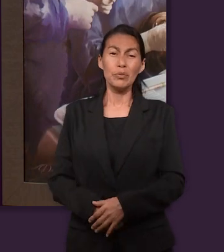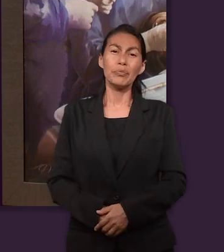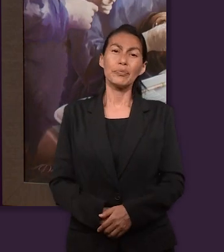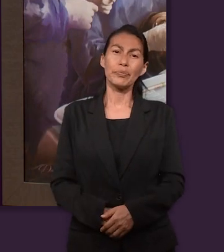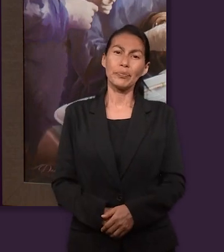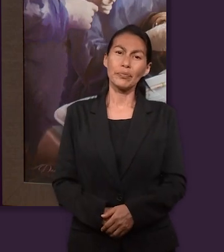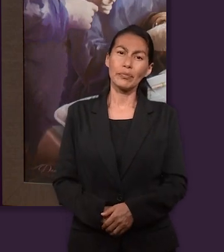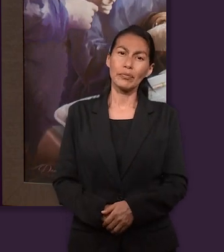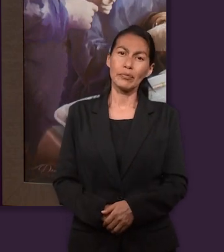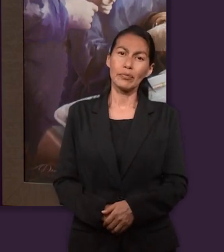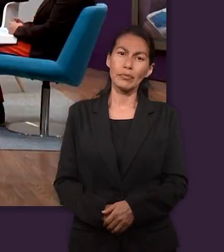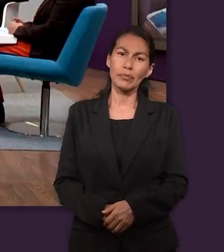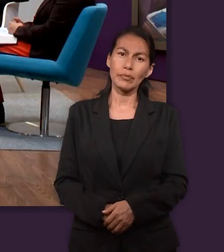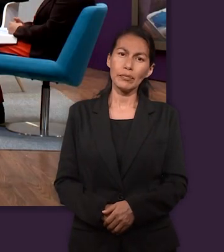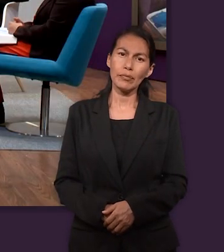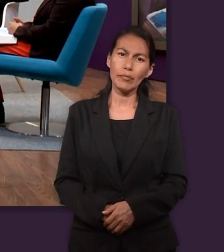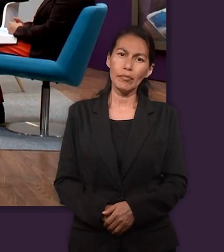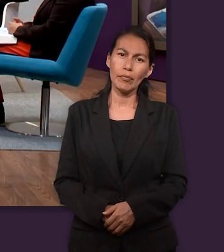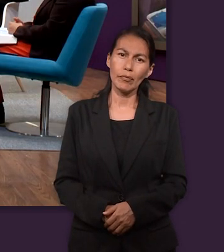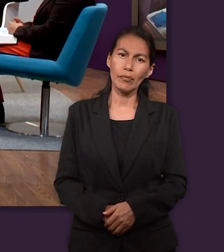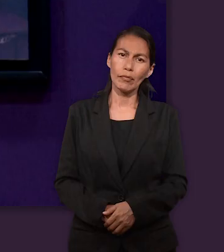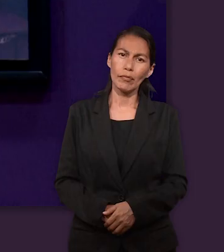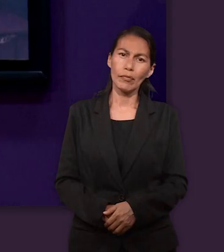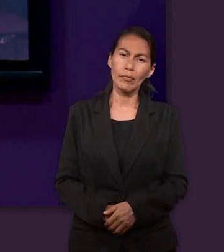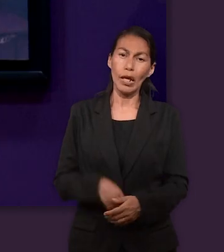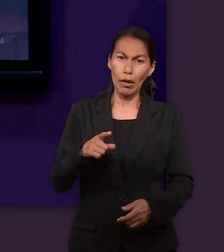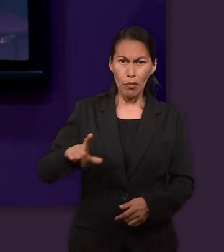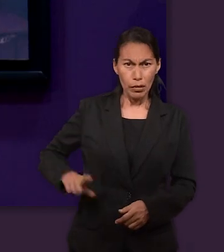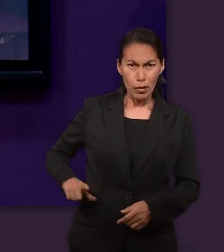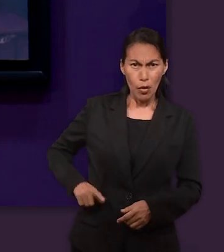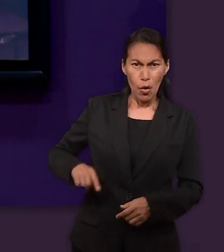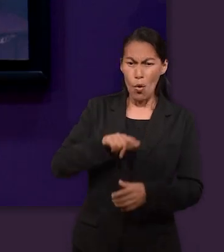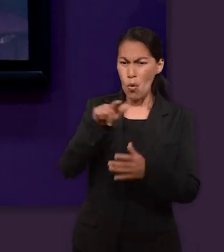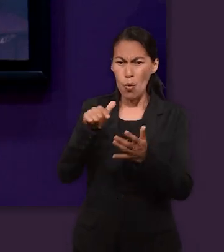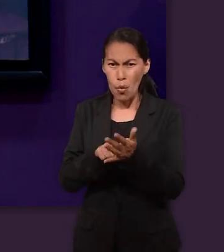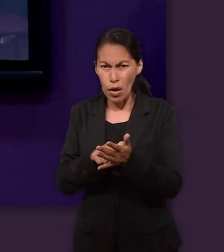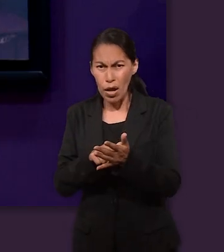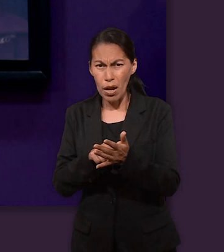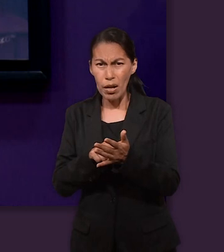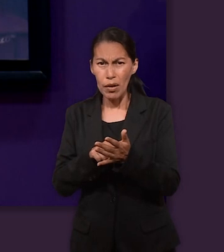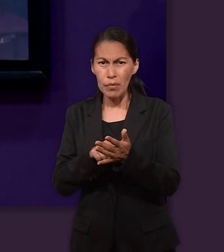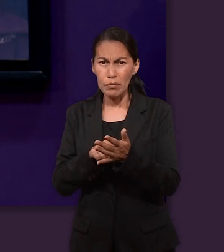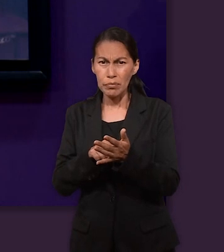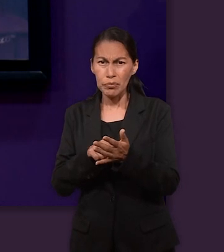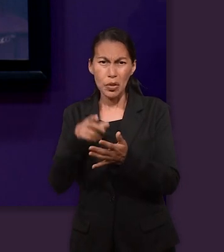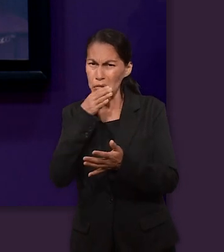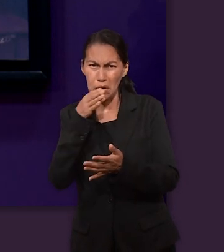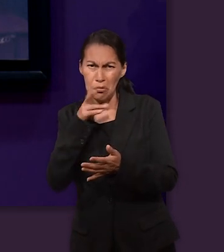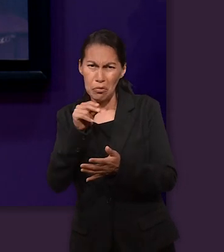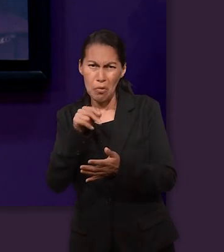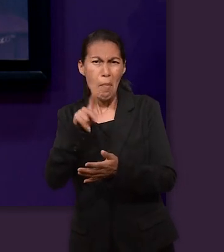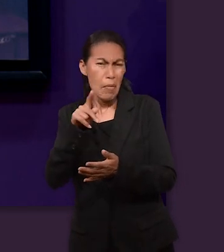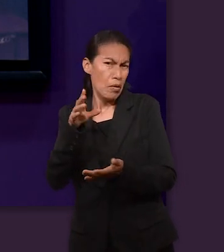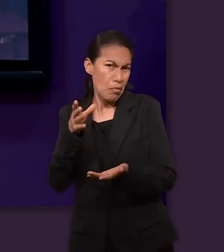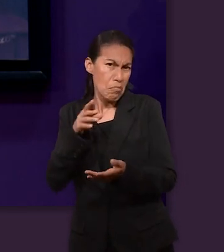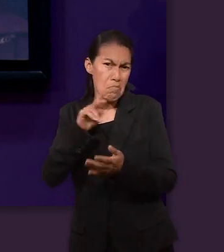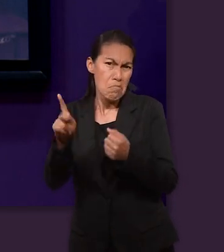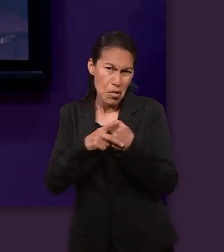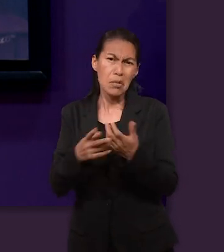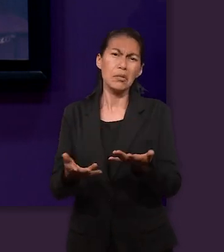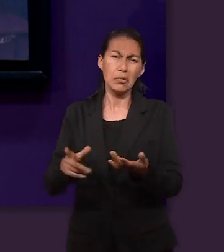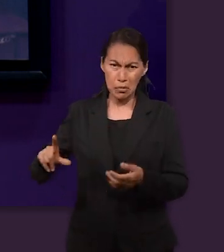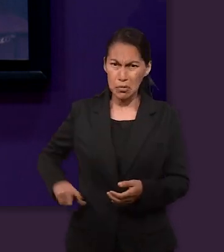cierto punto pagana, pero gobernante. Sí, Profe Dani. Yo sigo impactado con la humildad y el